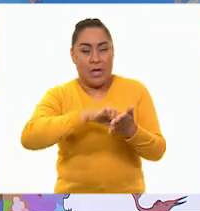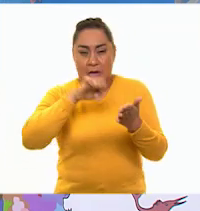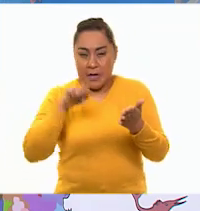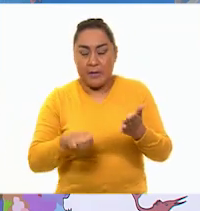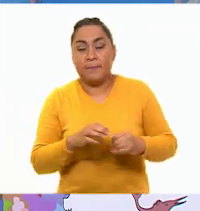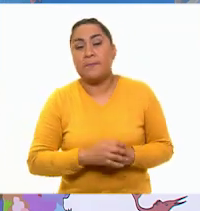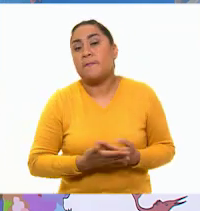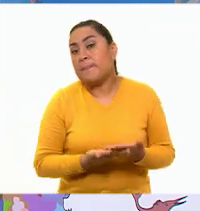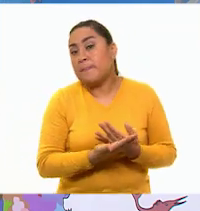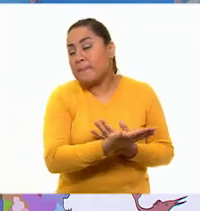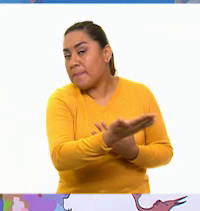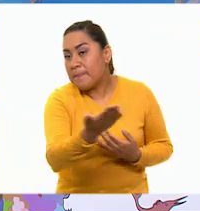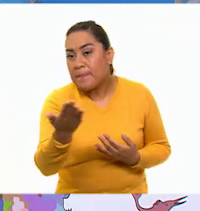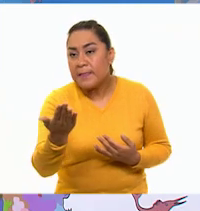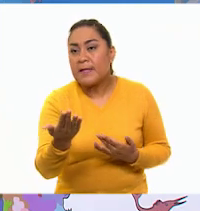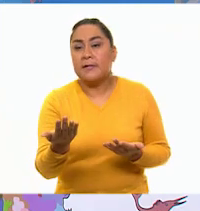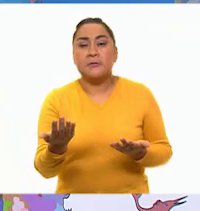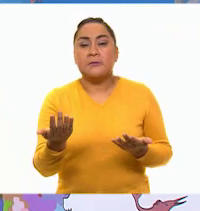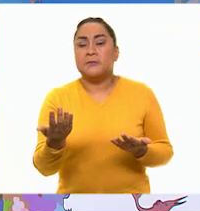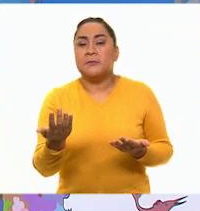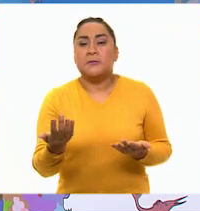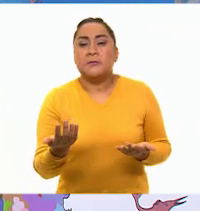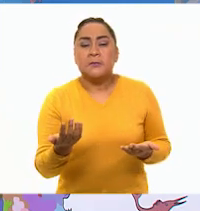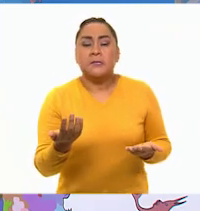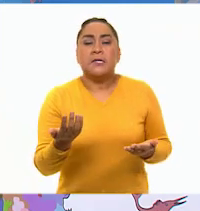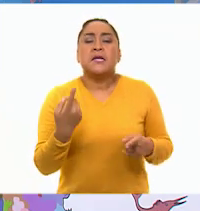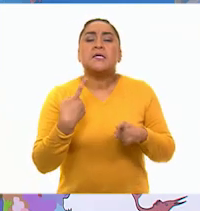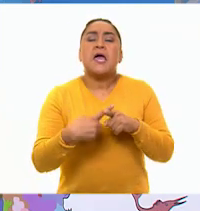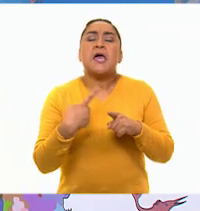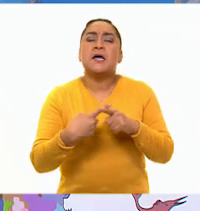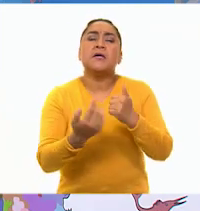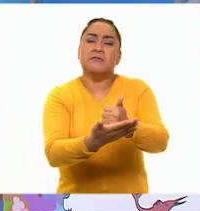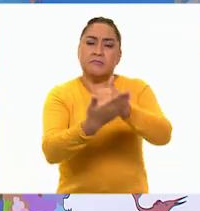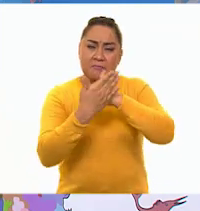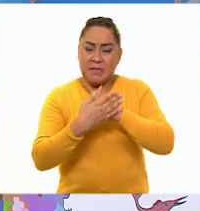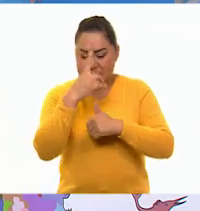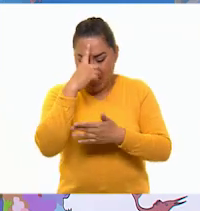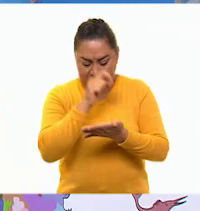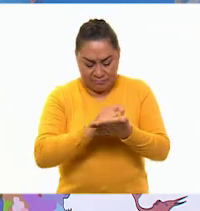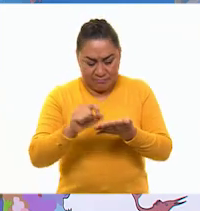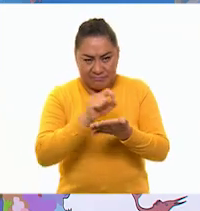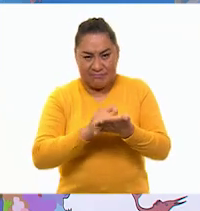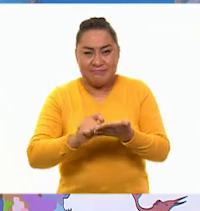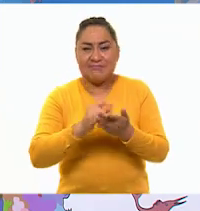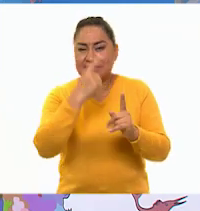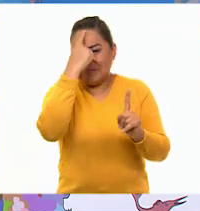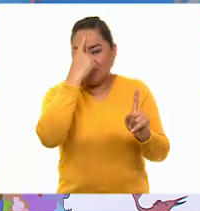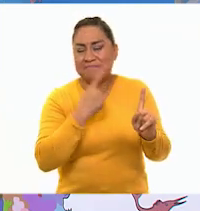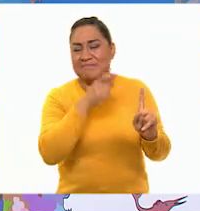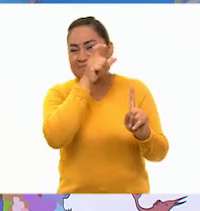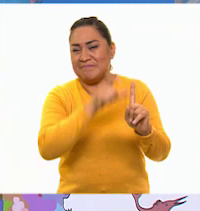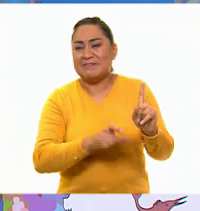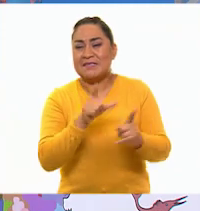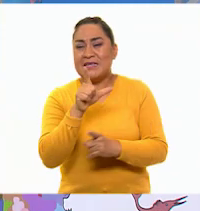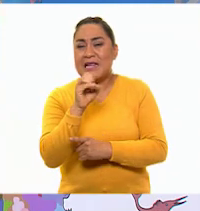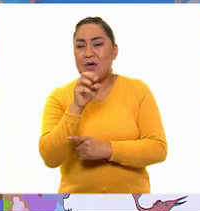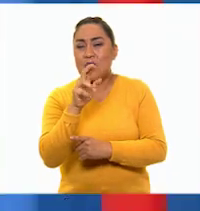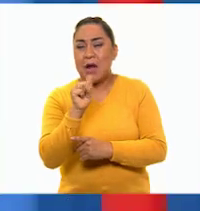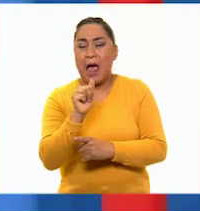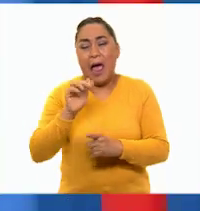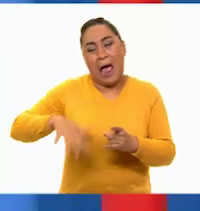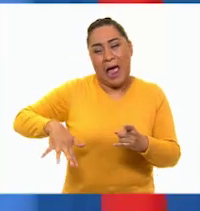¿qué nos puede ayudar para escribir el retrato de Leona Vicario de acuerdo al diálogo que acabas de mostrar?